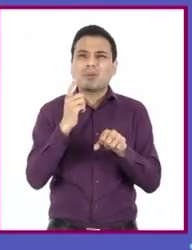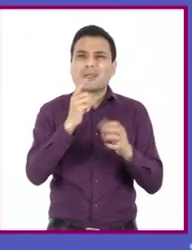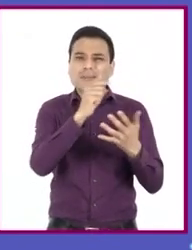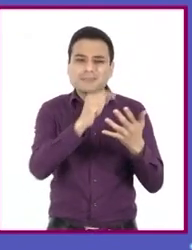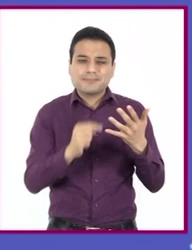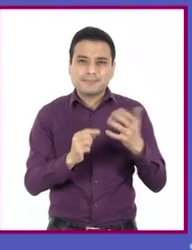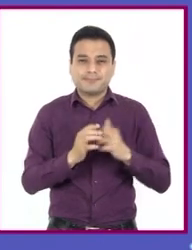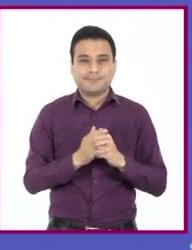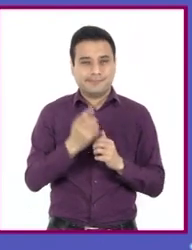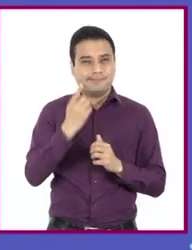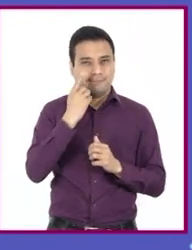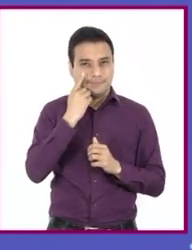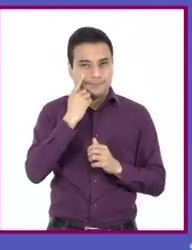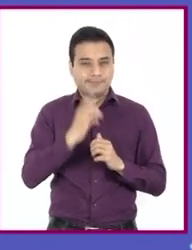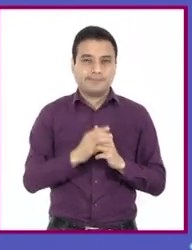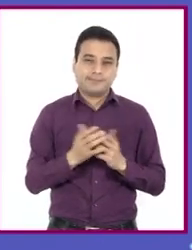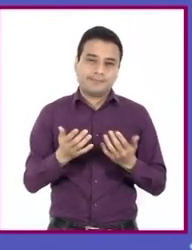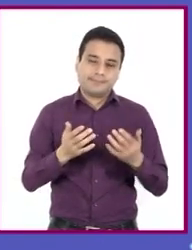principalmente es por una ingesta elevada de alimentos.